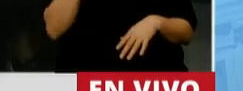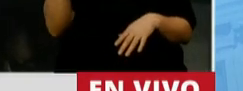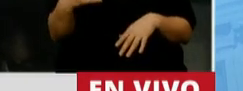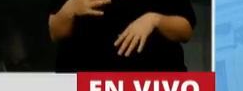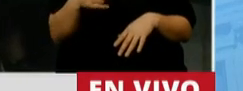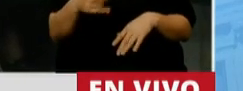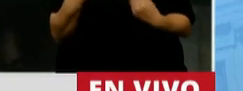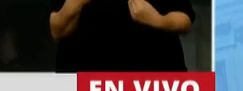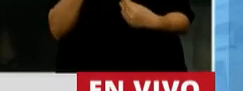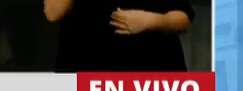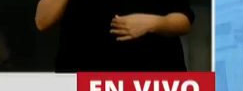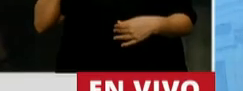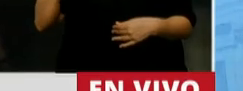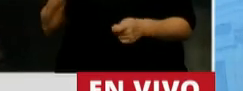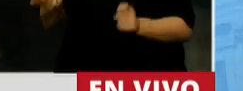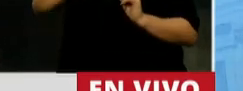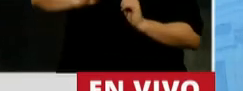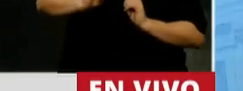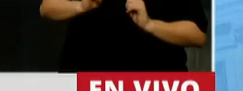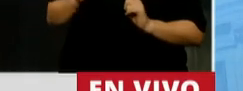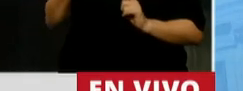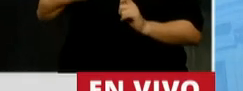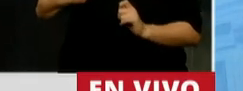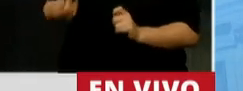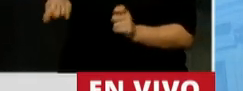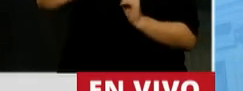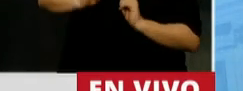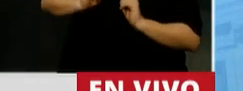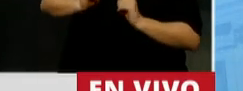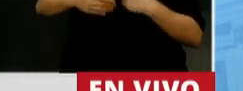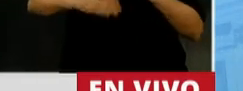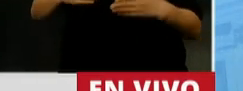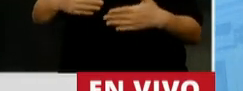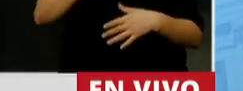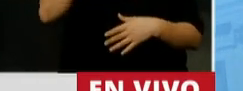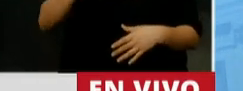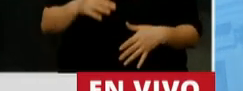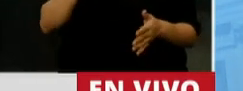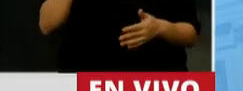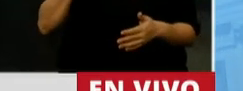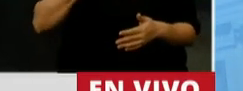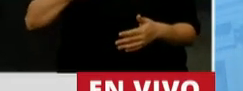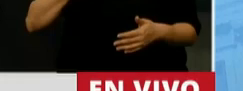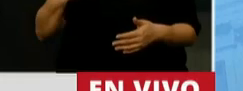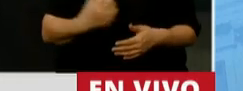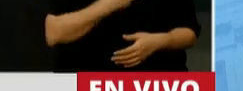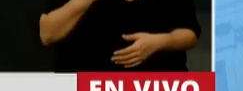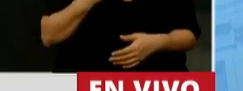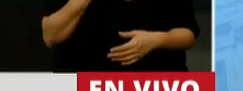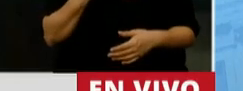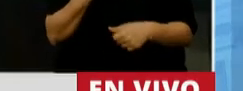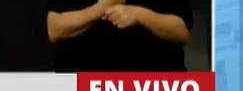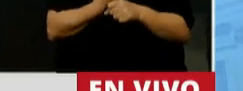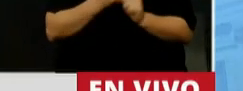el país que recibimos y por el país que tenemos. No podemos negar